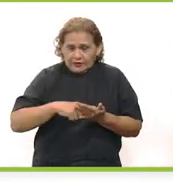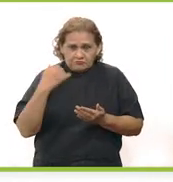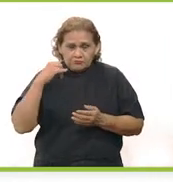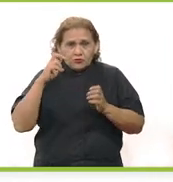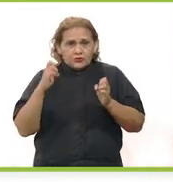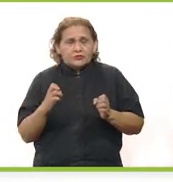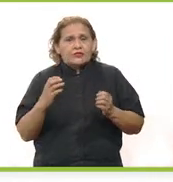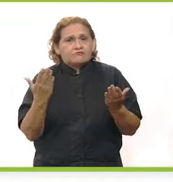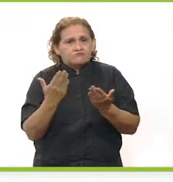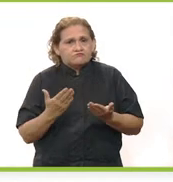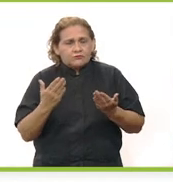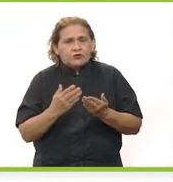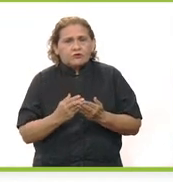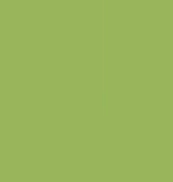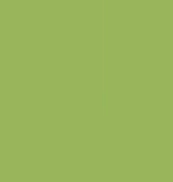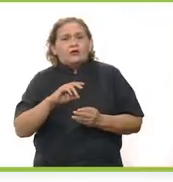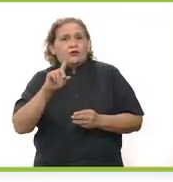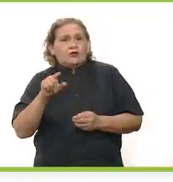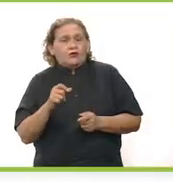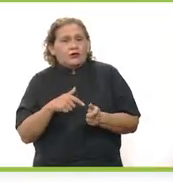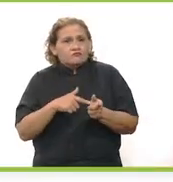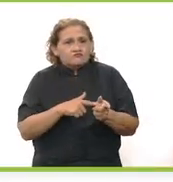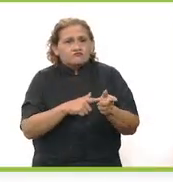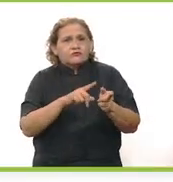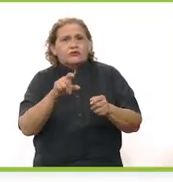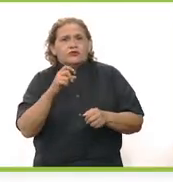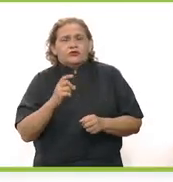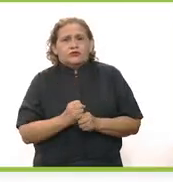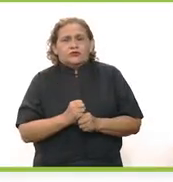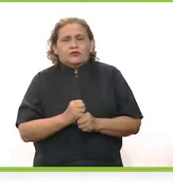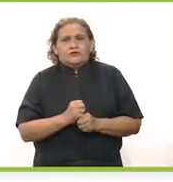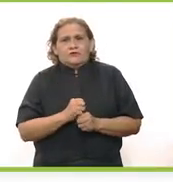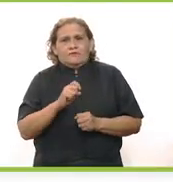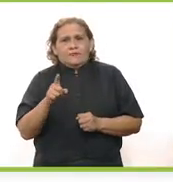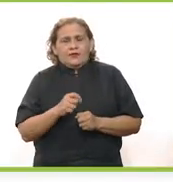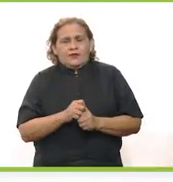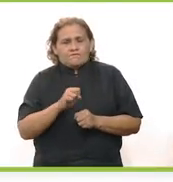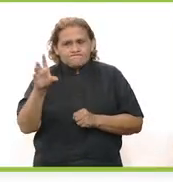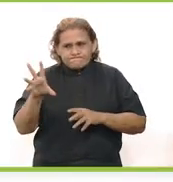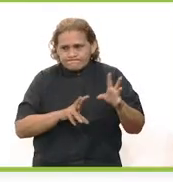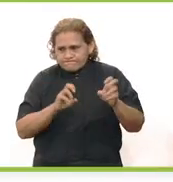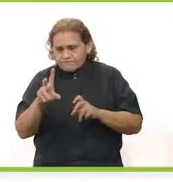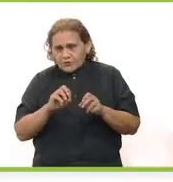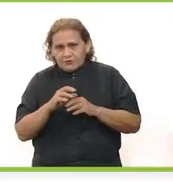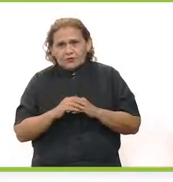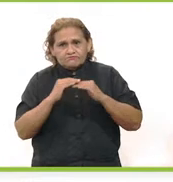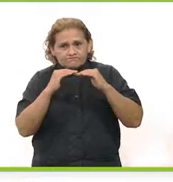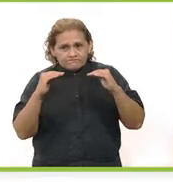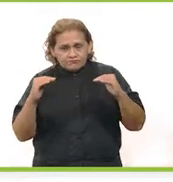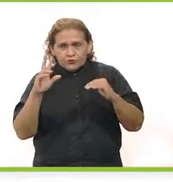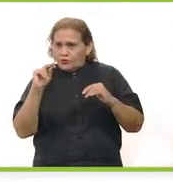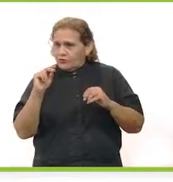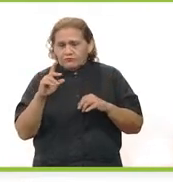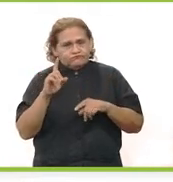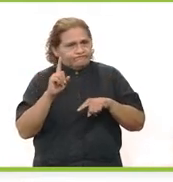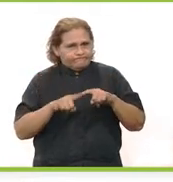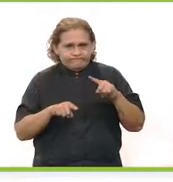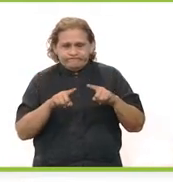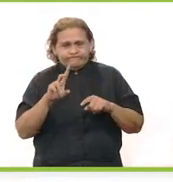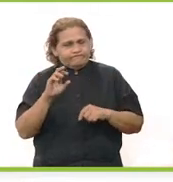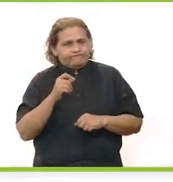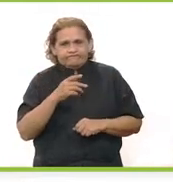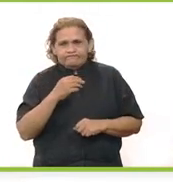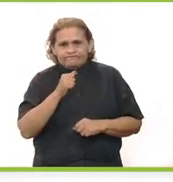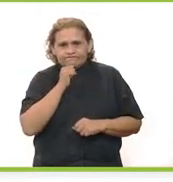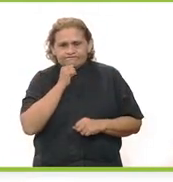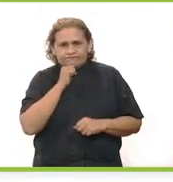además que los yucatecos las están aplicando. Y por otro lado, lo que sigue muy estable, que como siempre digo, la pandemia se estabiliza, la pandemia no